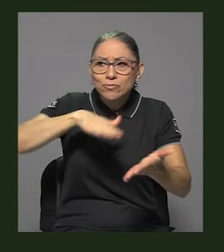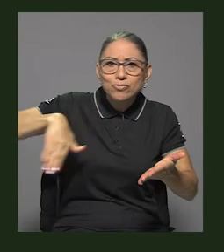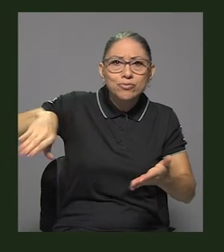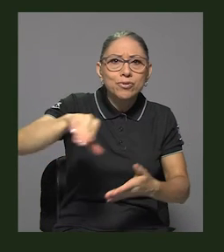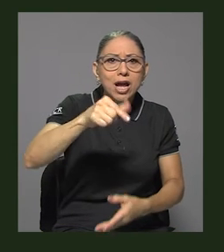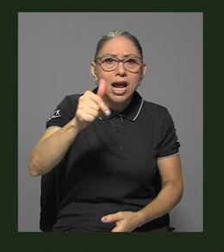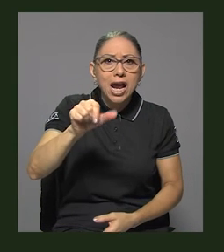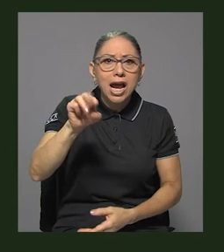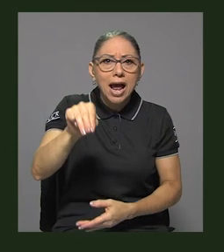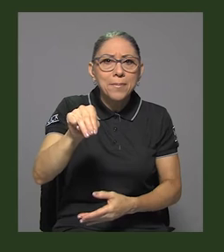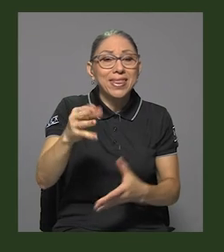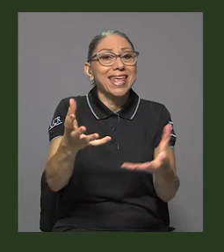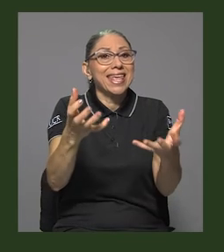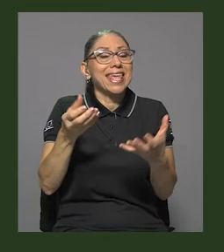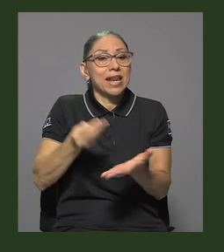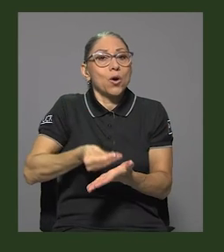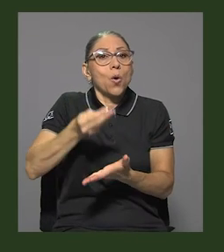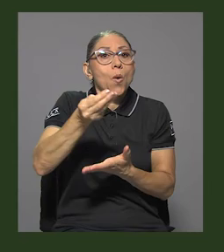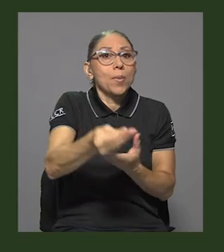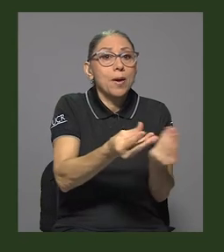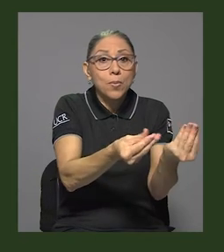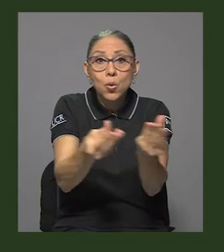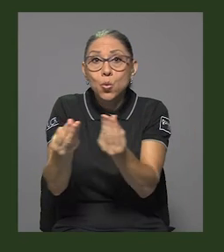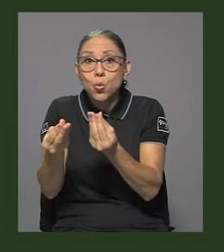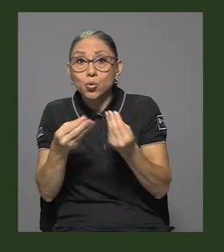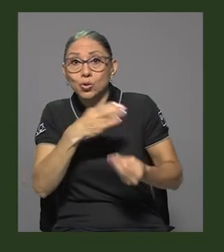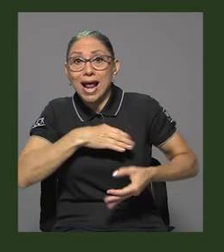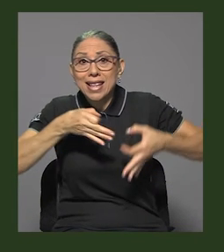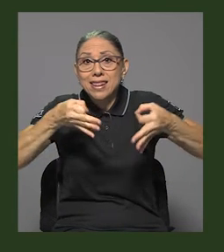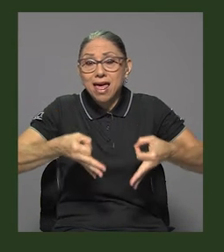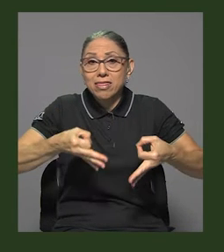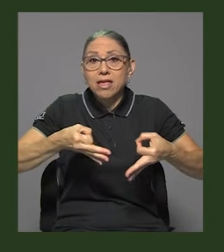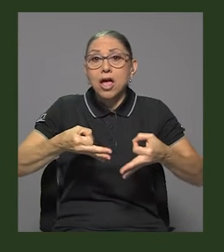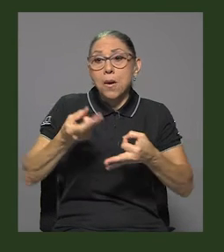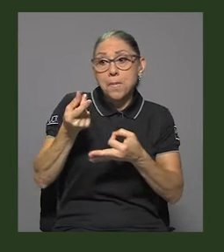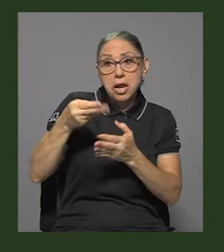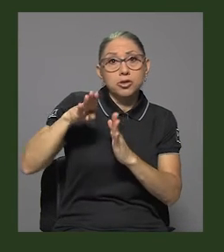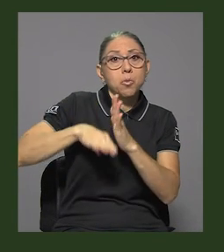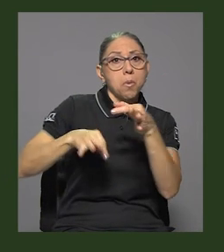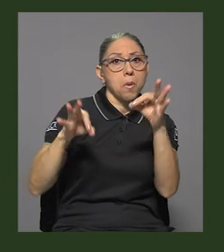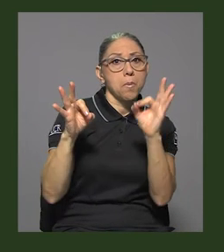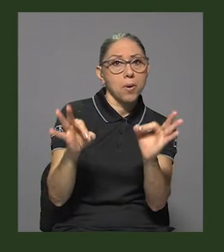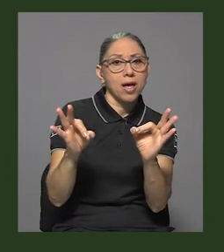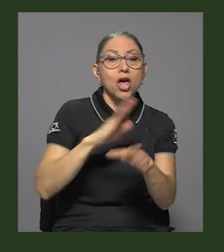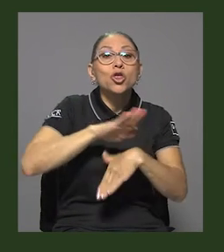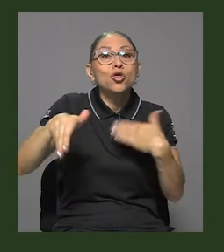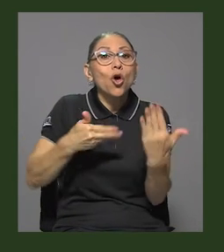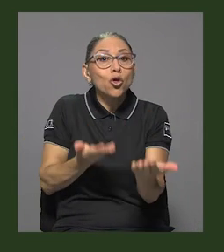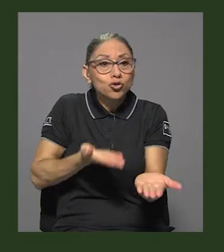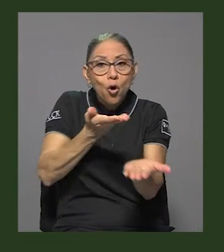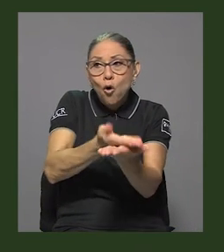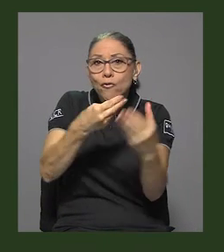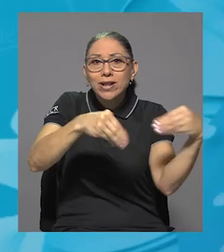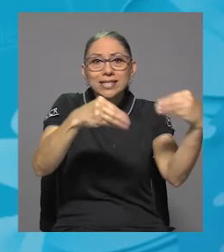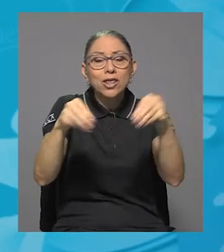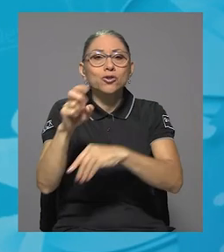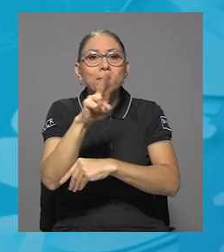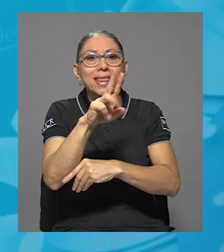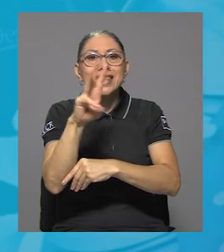adquirir productos locales de calidad y a buen precio, todos estos ofrecidos por 26 diferentes productores.